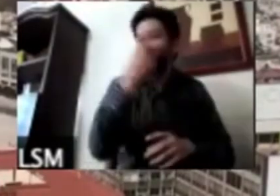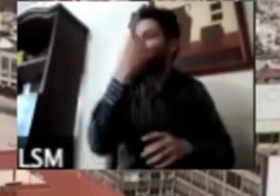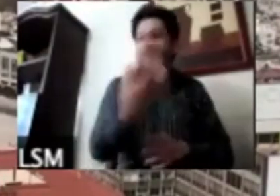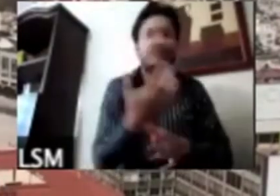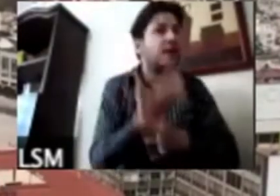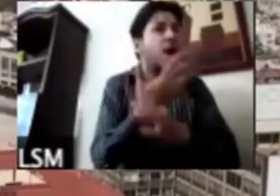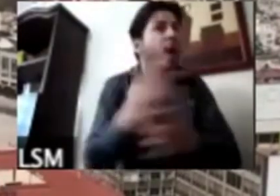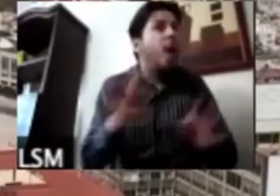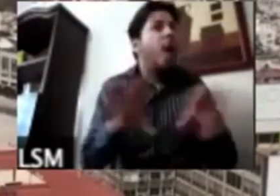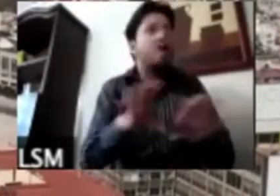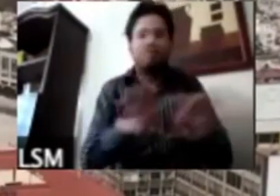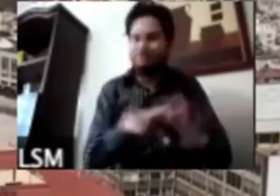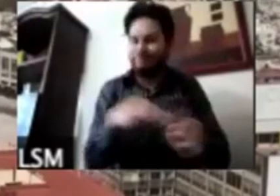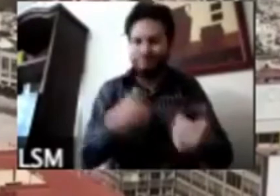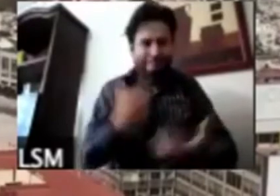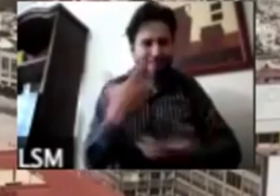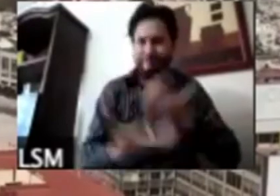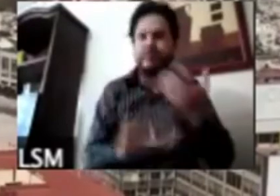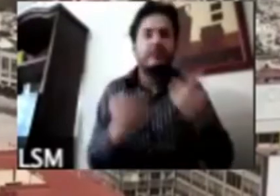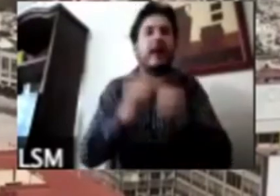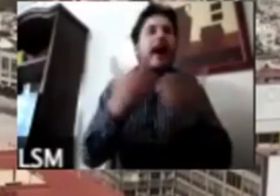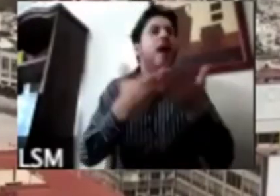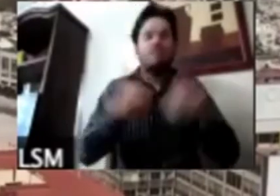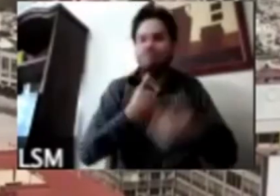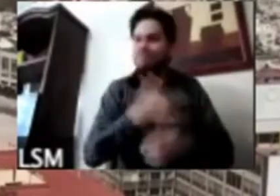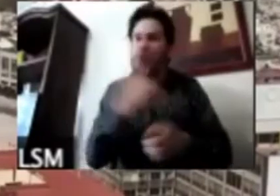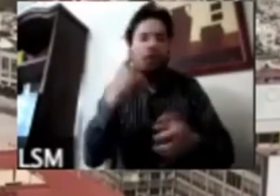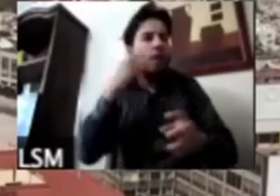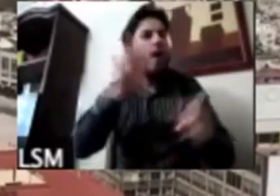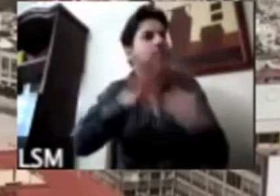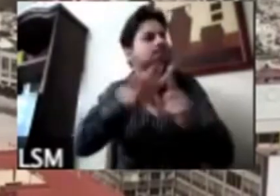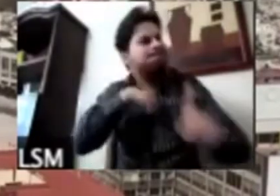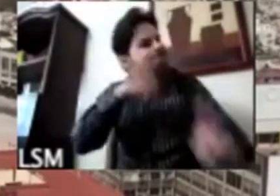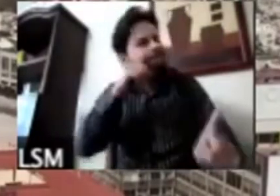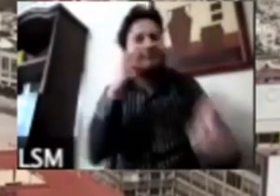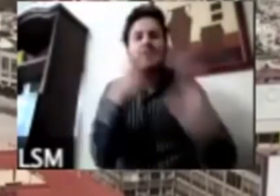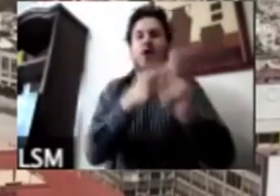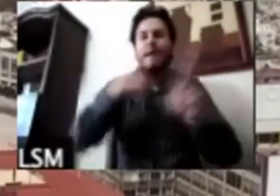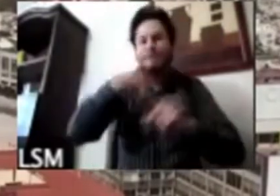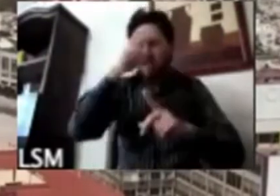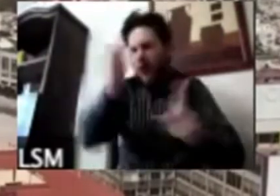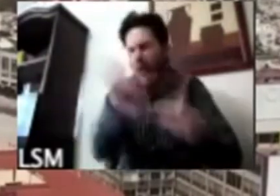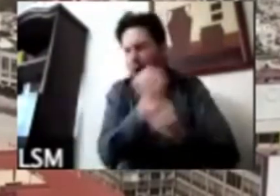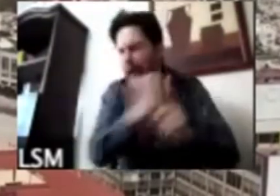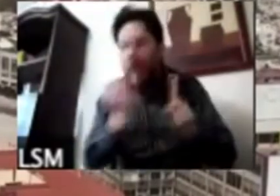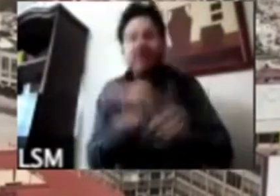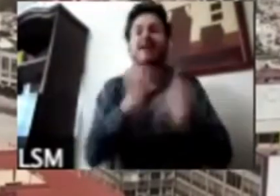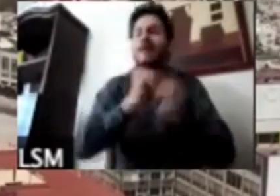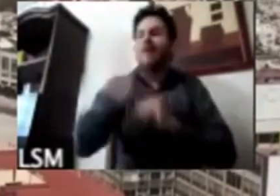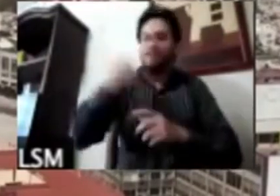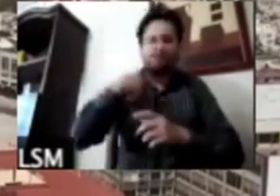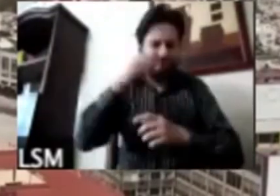violencia prefiero atenderme a los datos duros a los datos de las llamadas a los datos de las evidencias